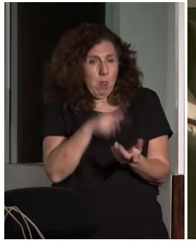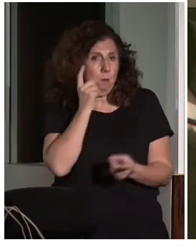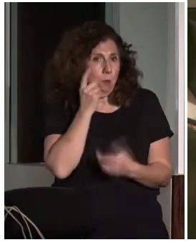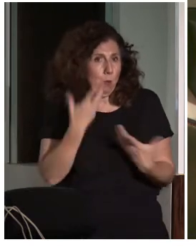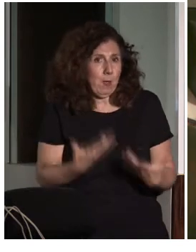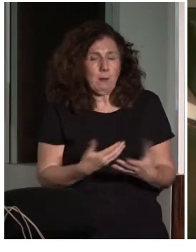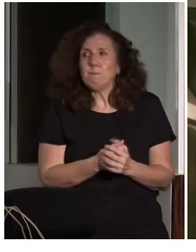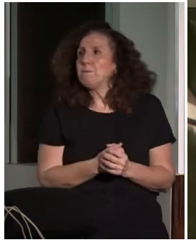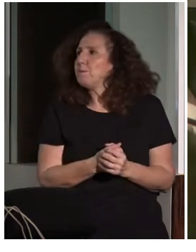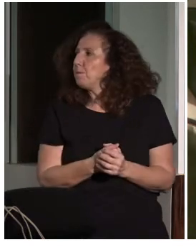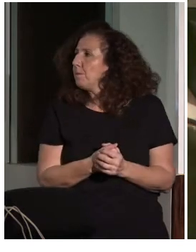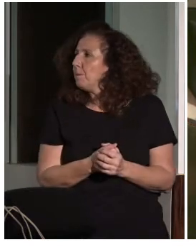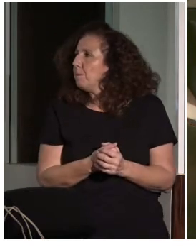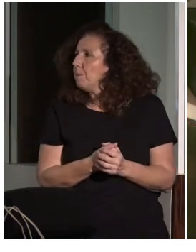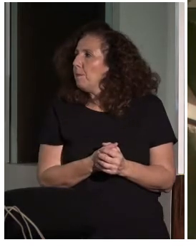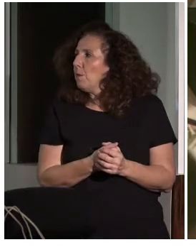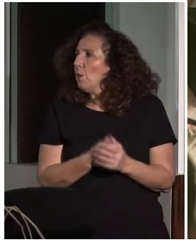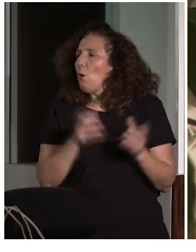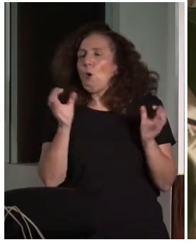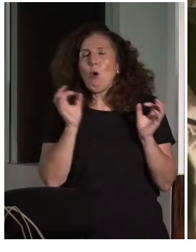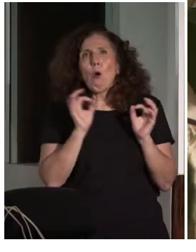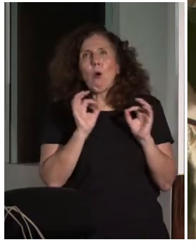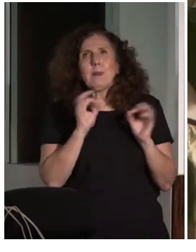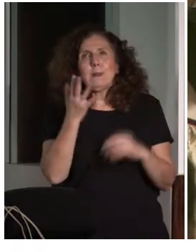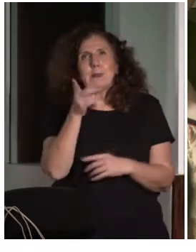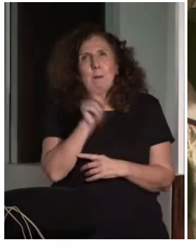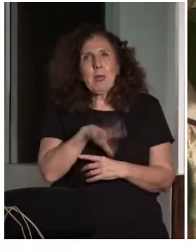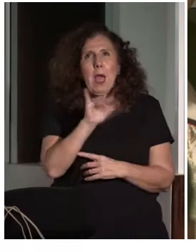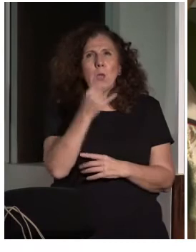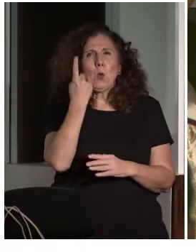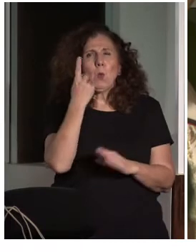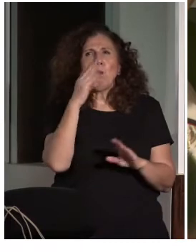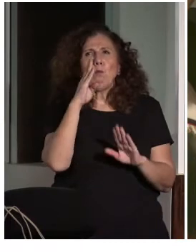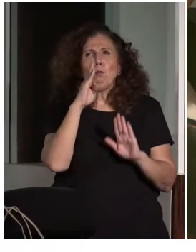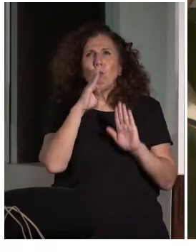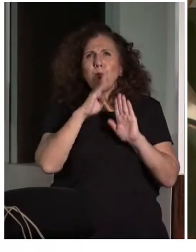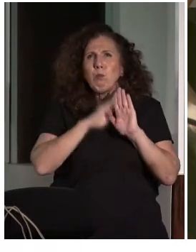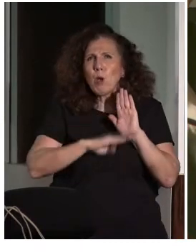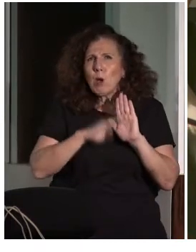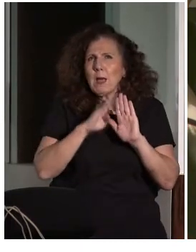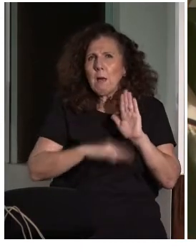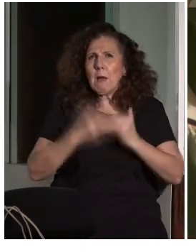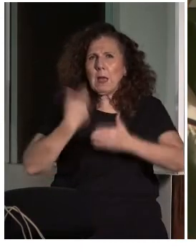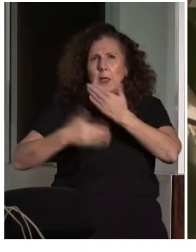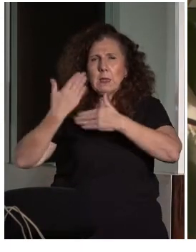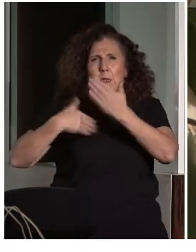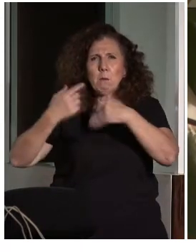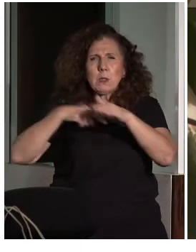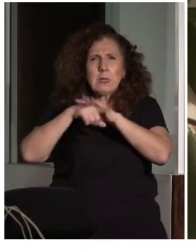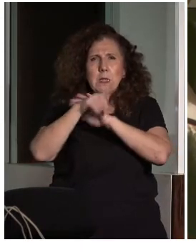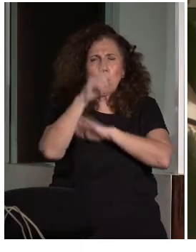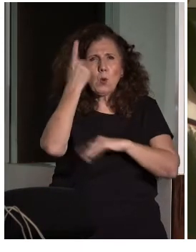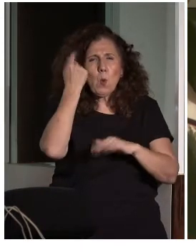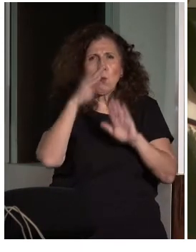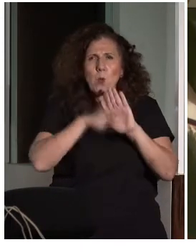El tema de que existen, ahí hay un programa que en su día se desarrolló, una aplicación de móvil que